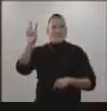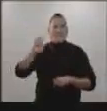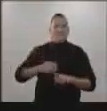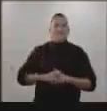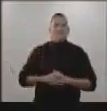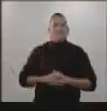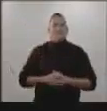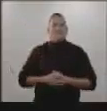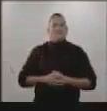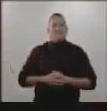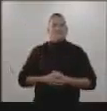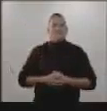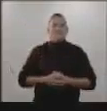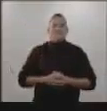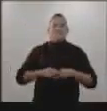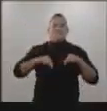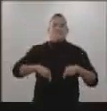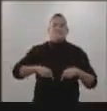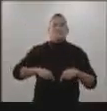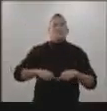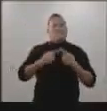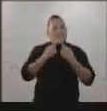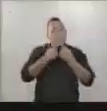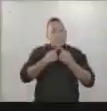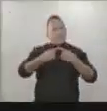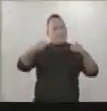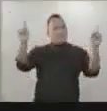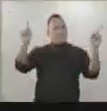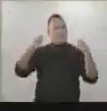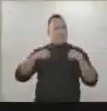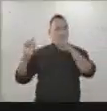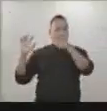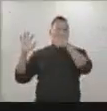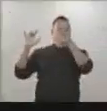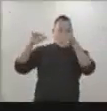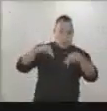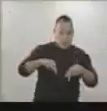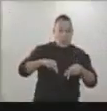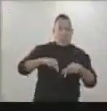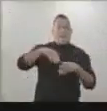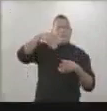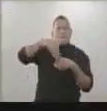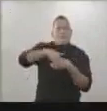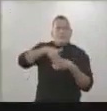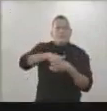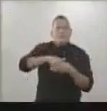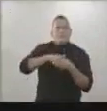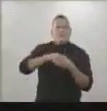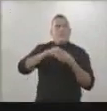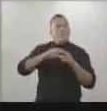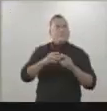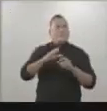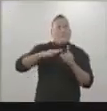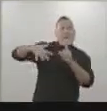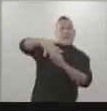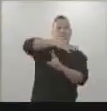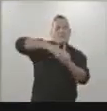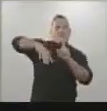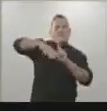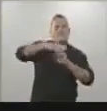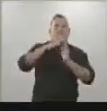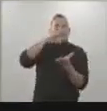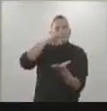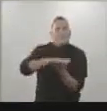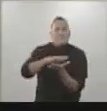propio de las venezolanas y los venezolanos. Hoy decimos con satisfacción que llegamos a este evento electoral